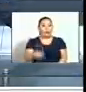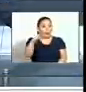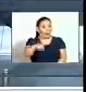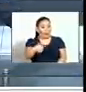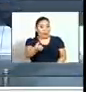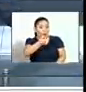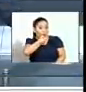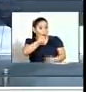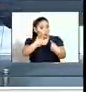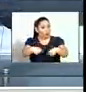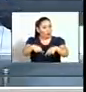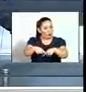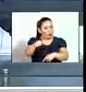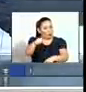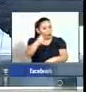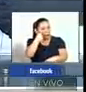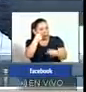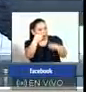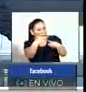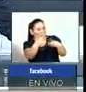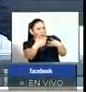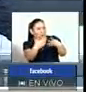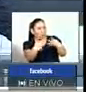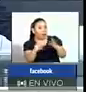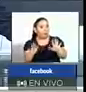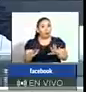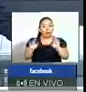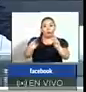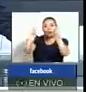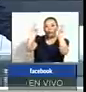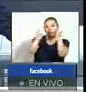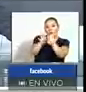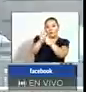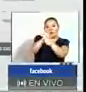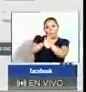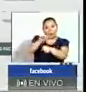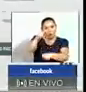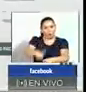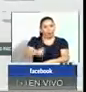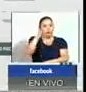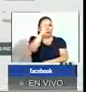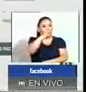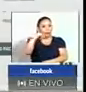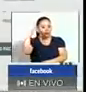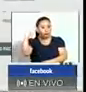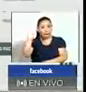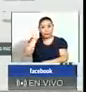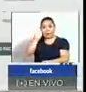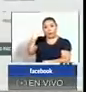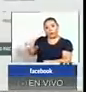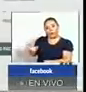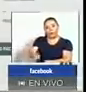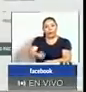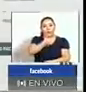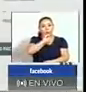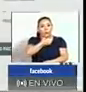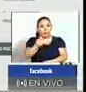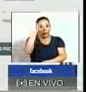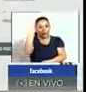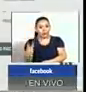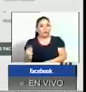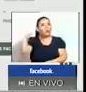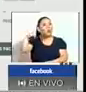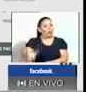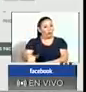Continuamos con las informaciones. vamos a dar un vistazo a las estadísticas de los casos de COVID-19 en El Salvador. Ahí tenemos el dato. Hasta este